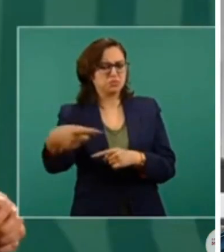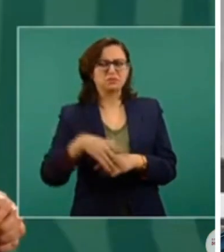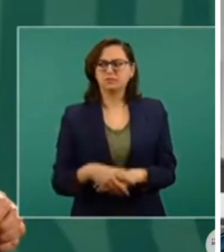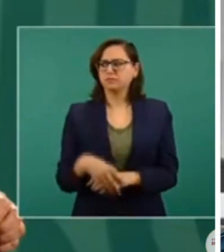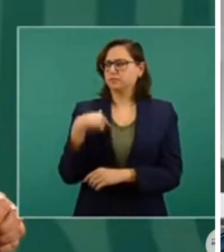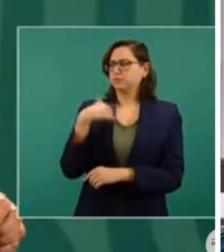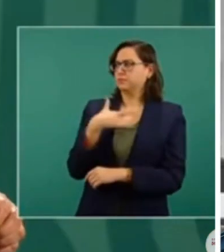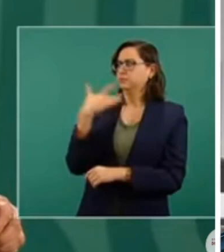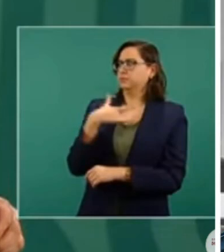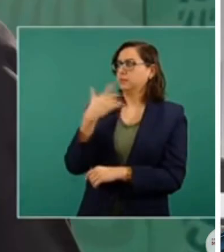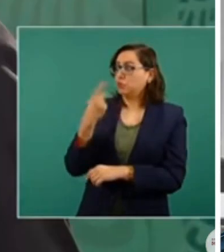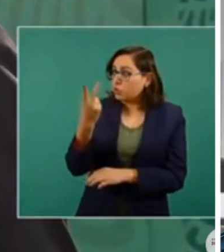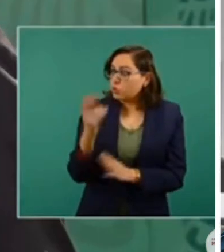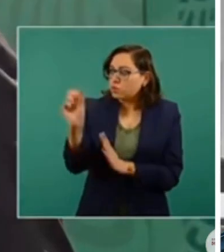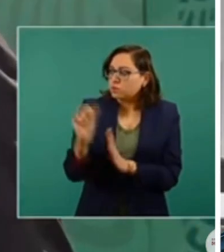considero